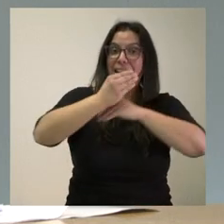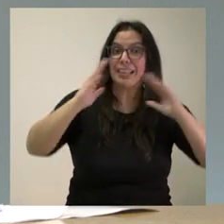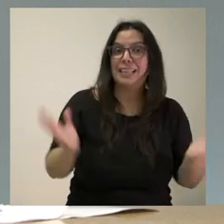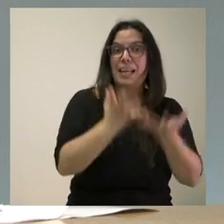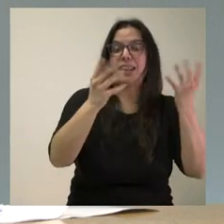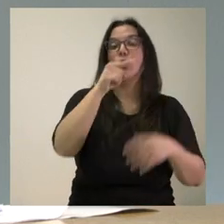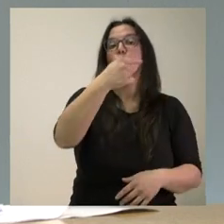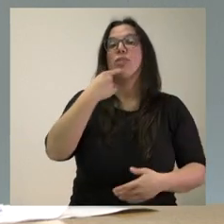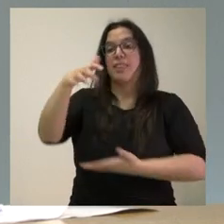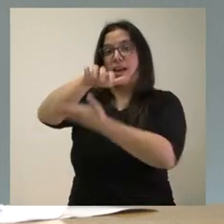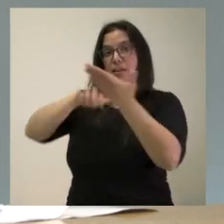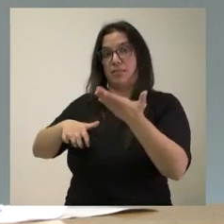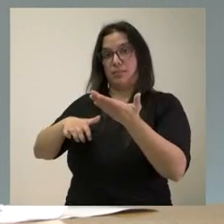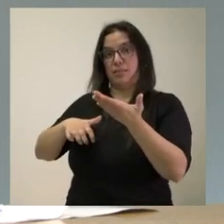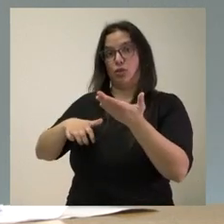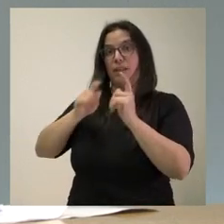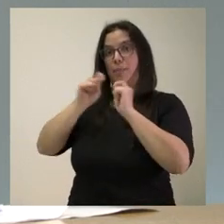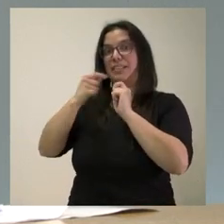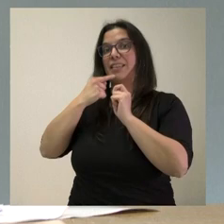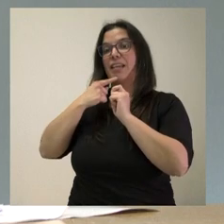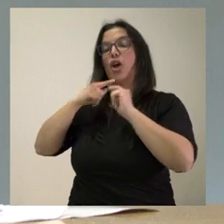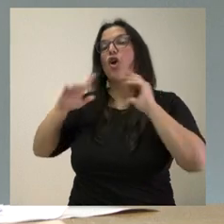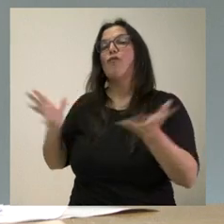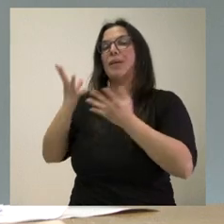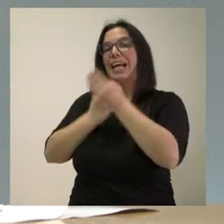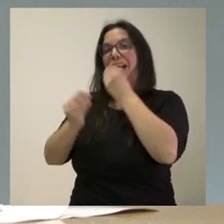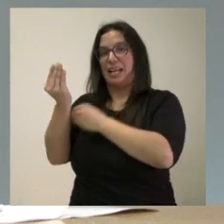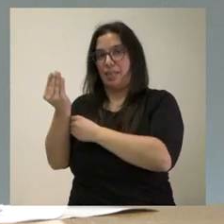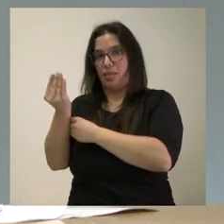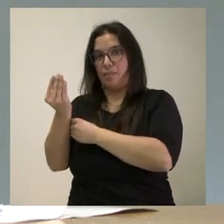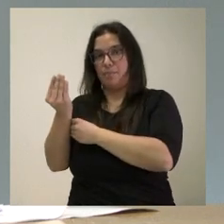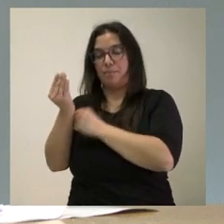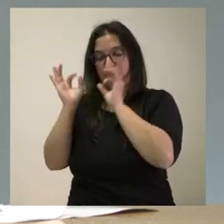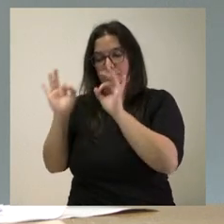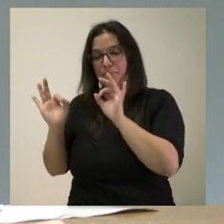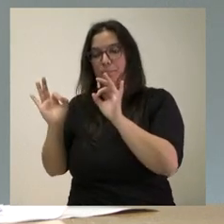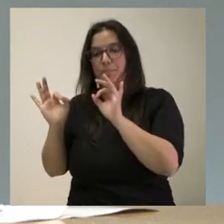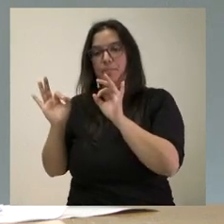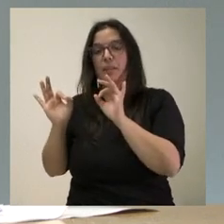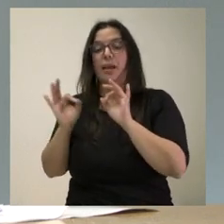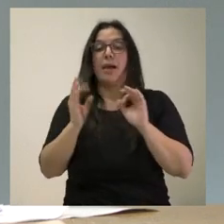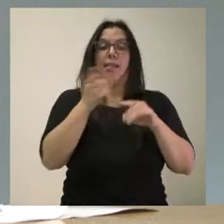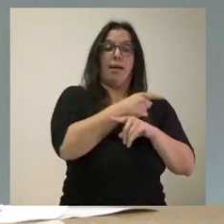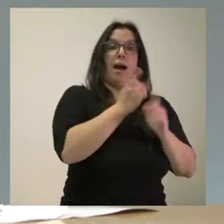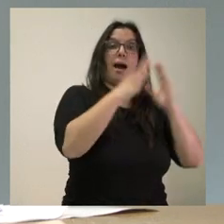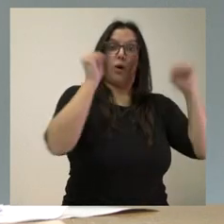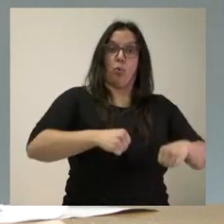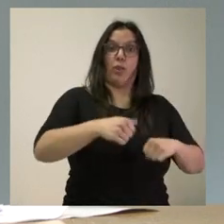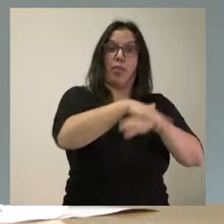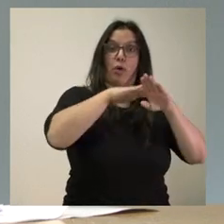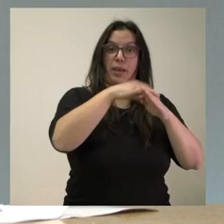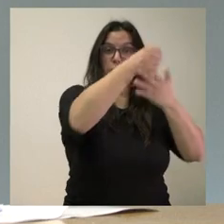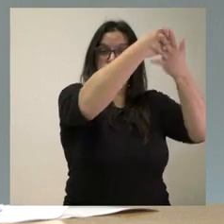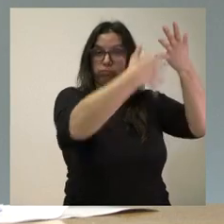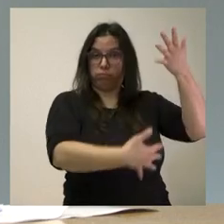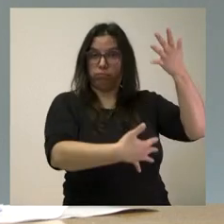prensa ponen fomento a la natalidad y entonces en el acuerdo de gobierno, en el acuerdo